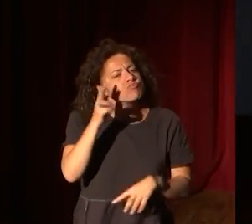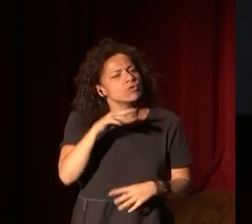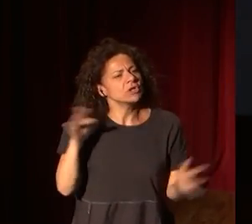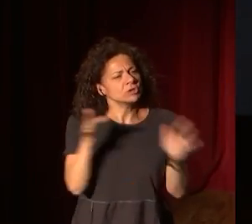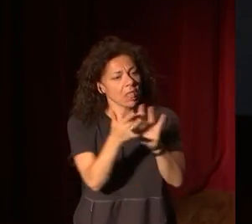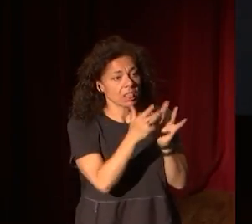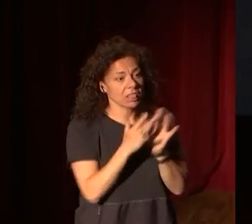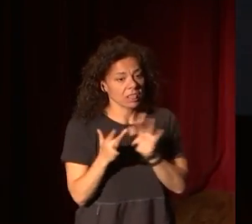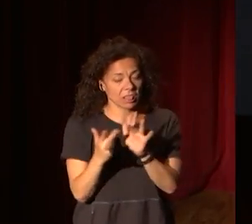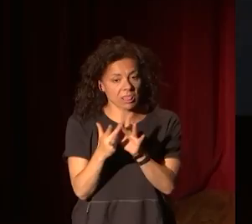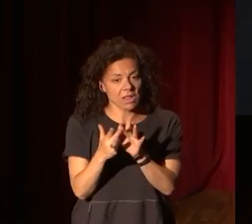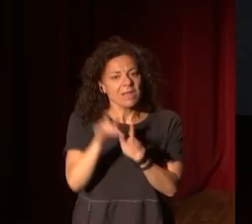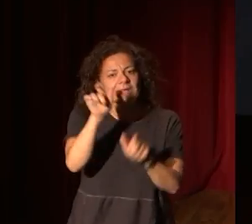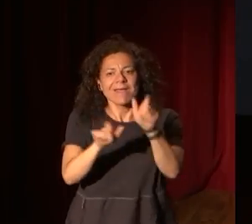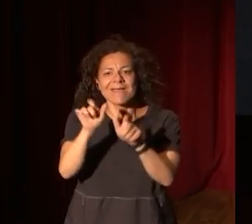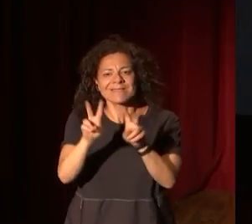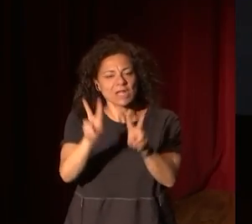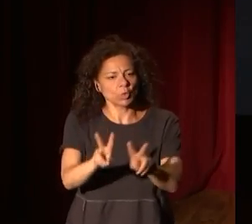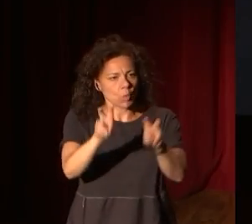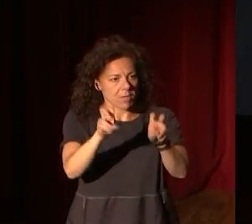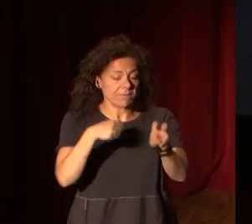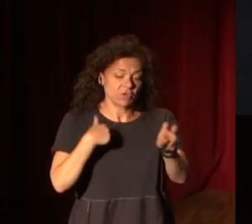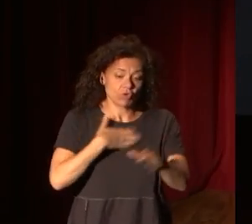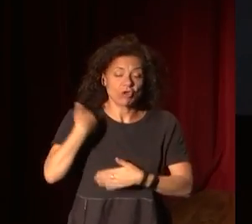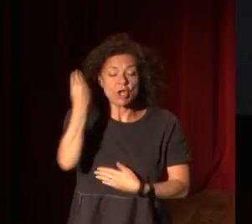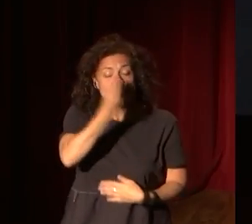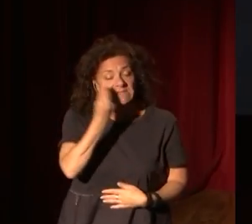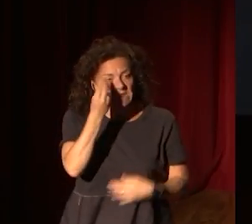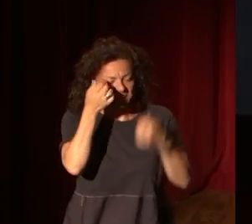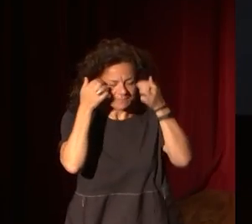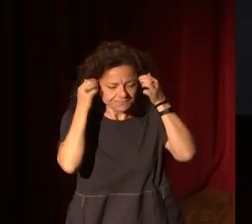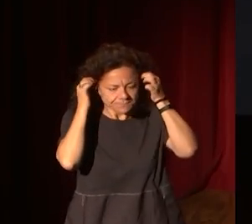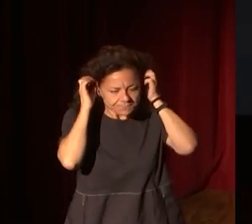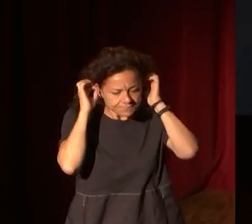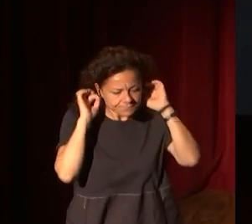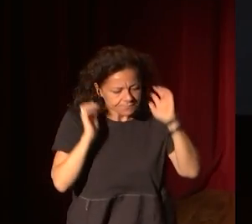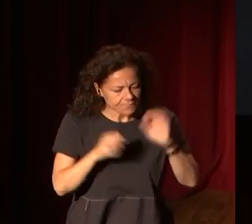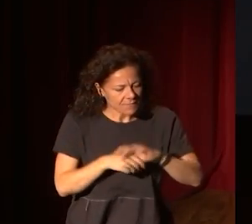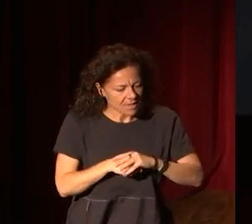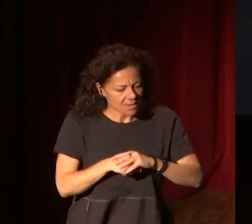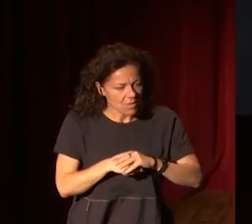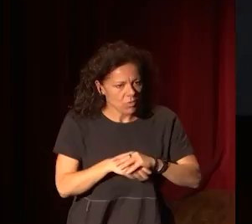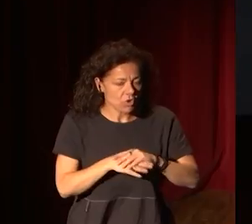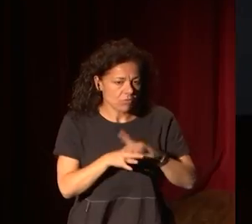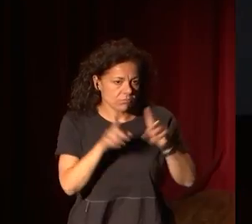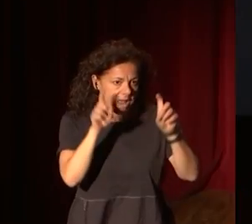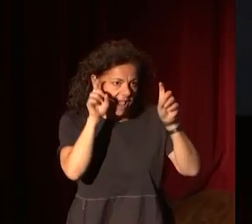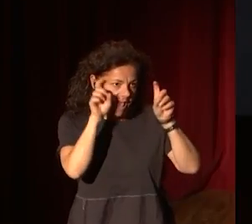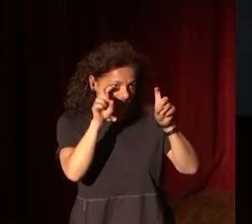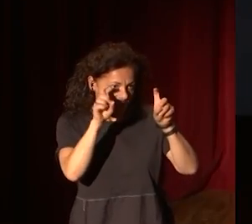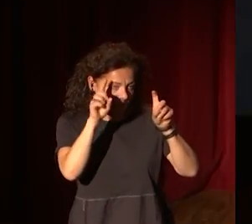enfoques nuevos, públicos nuevos. Yo quiero pensar que cuando, bueno, cuando en educación del museo